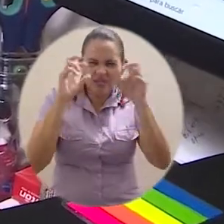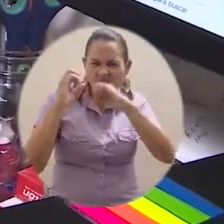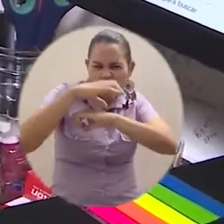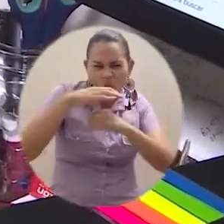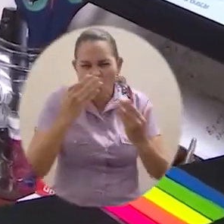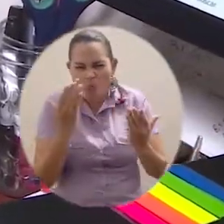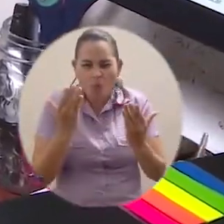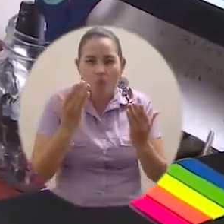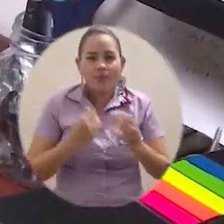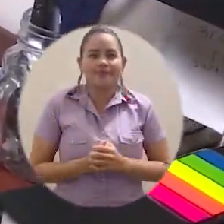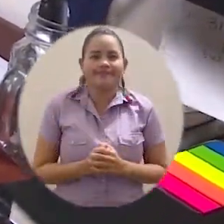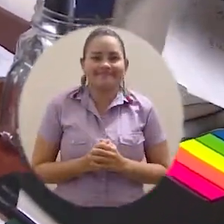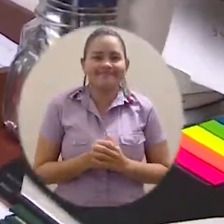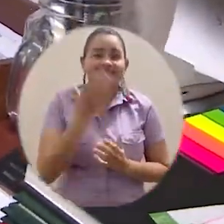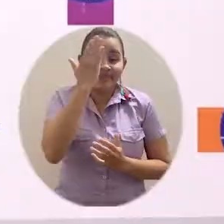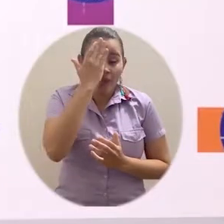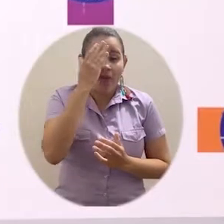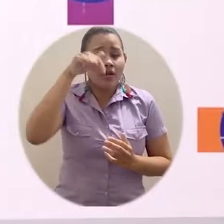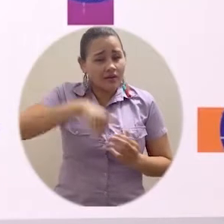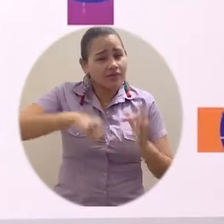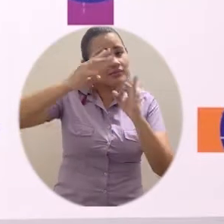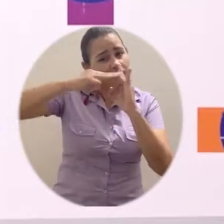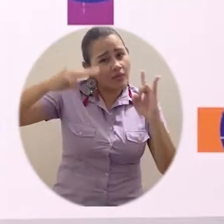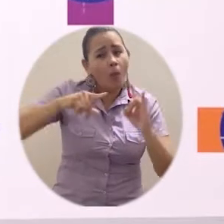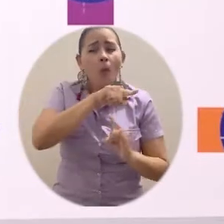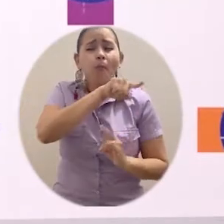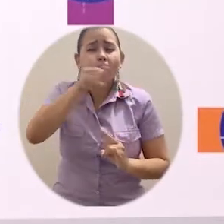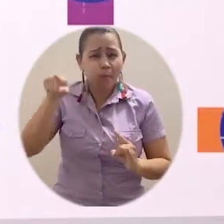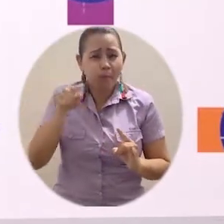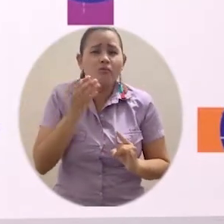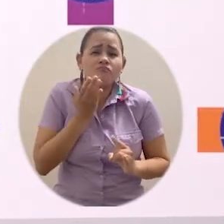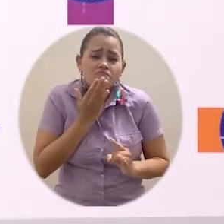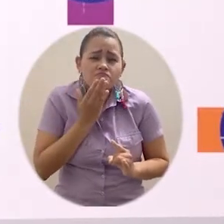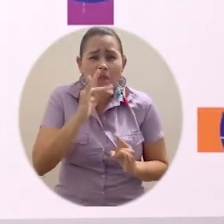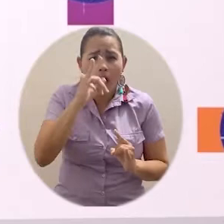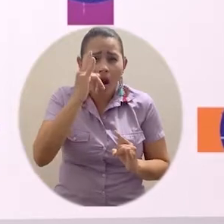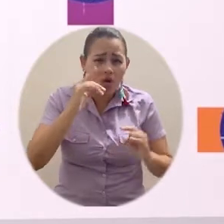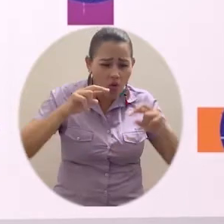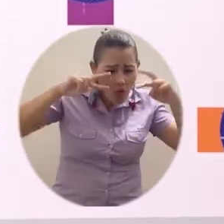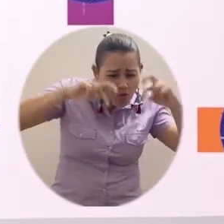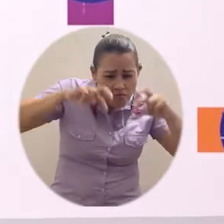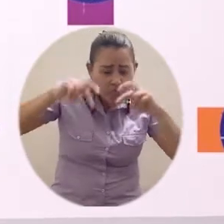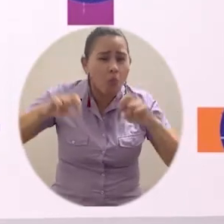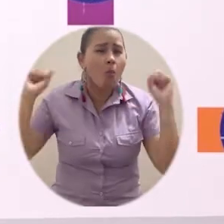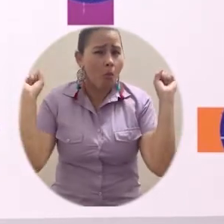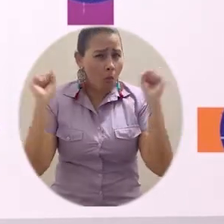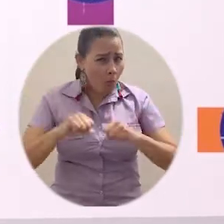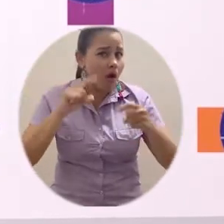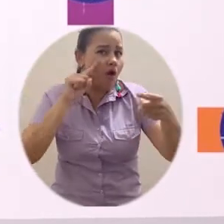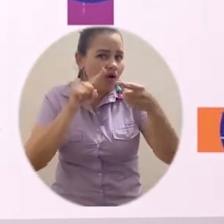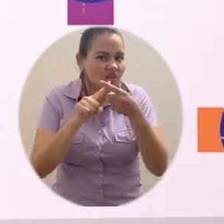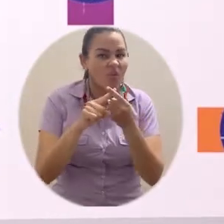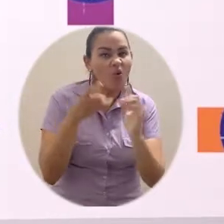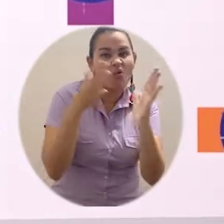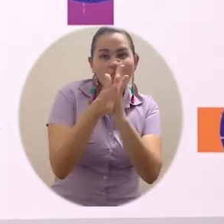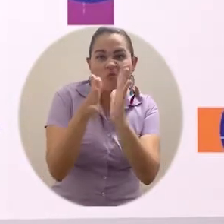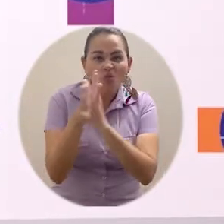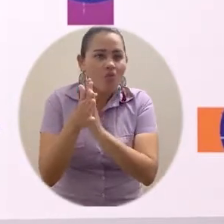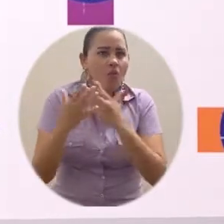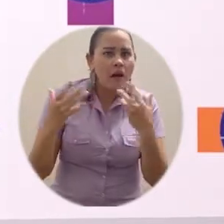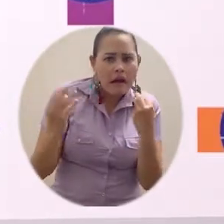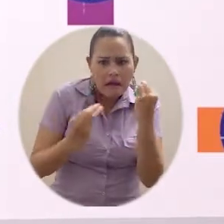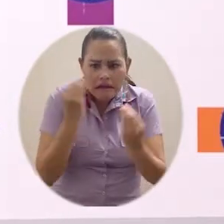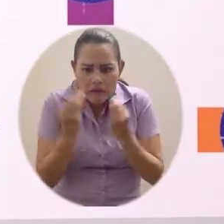académica y científica de nuestros equipos, nuestros investigadores, poder brindarles el servicio no solo a la ciudad, sino al departamento para tener resultados hoy mucho más rápidos